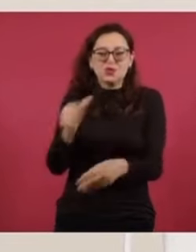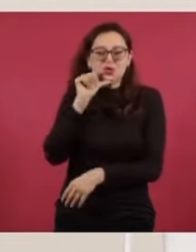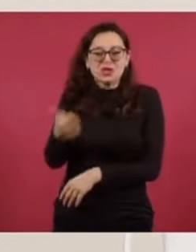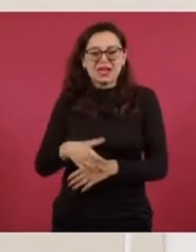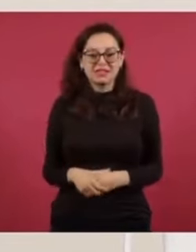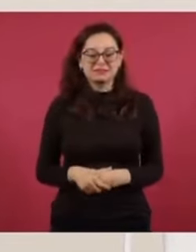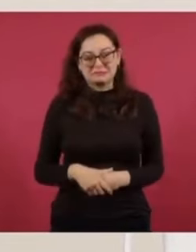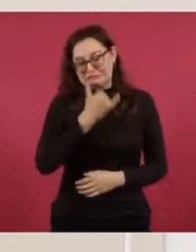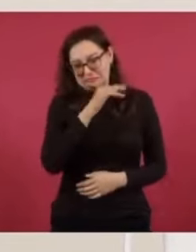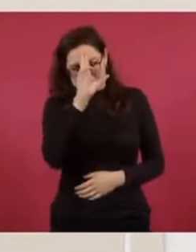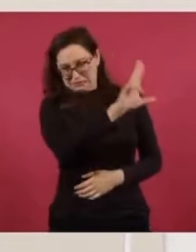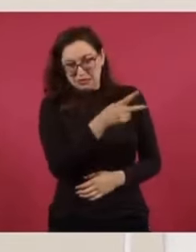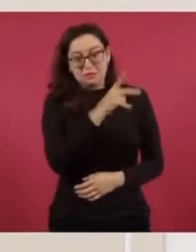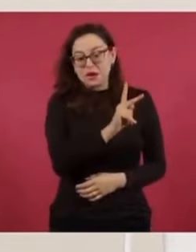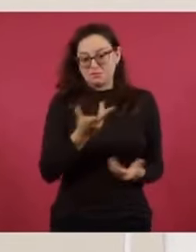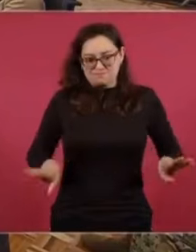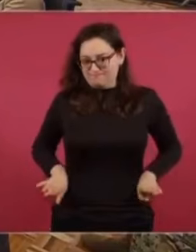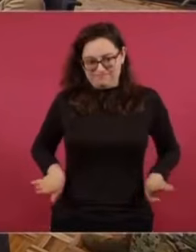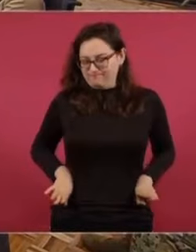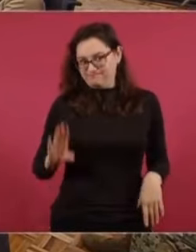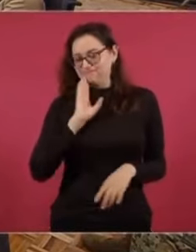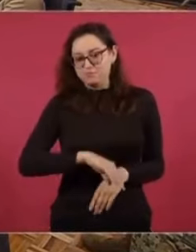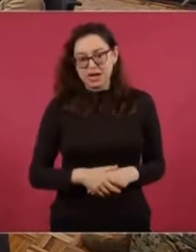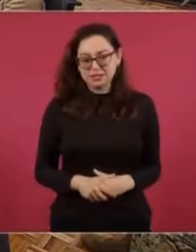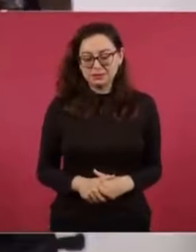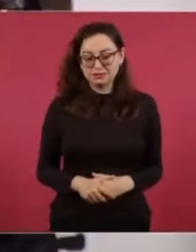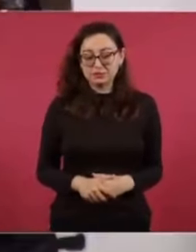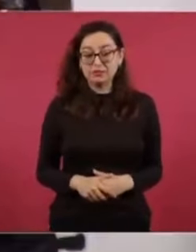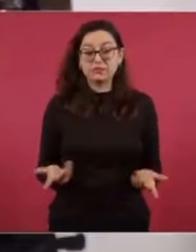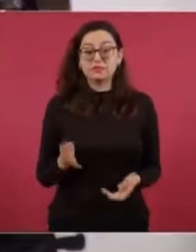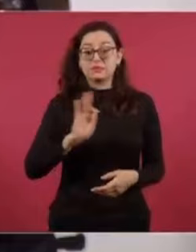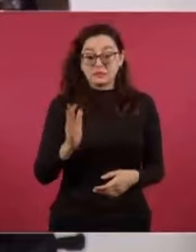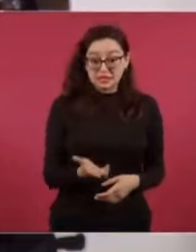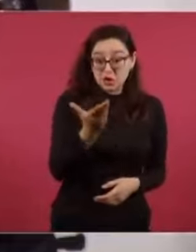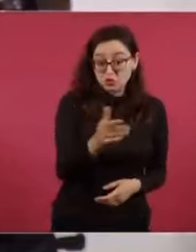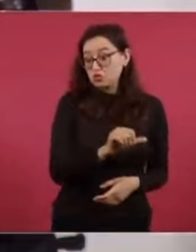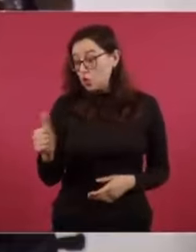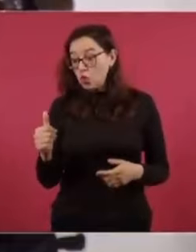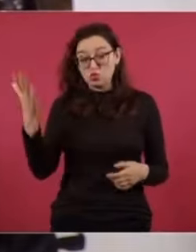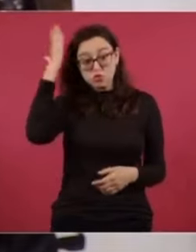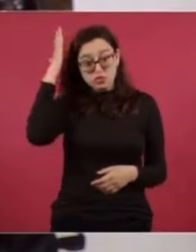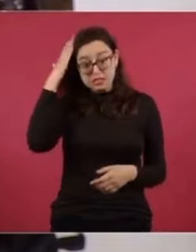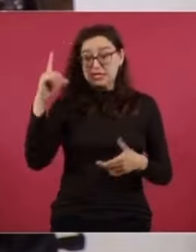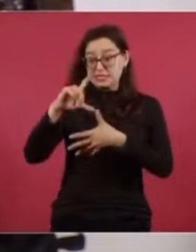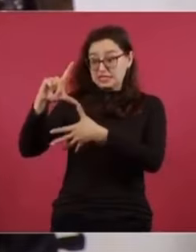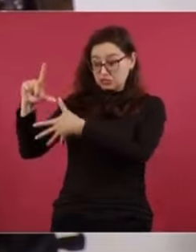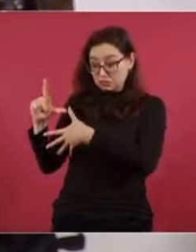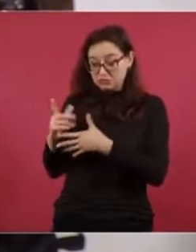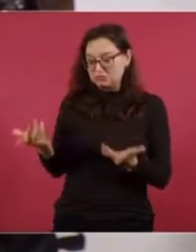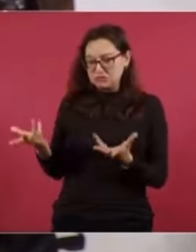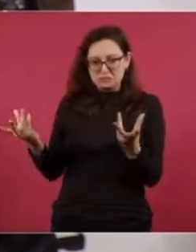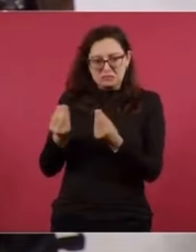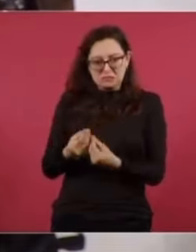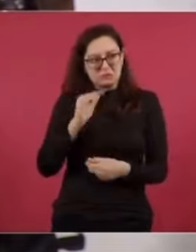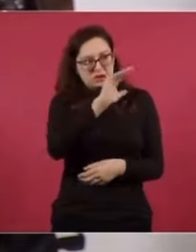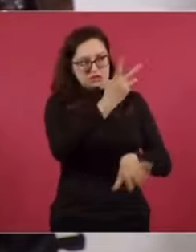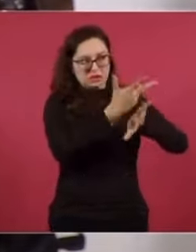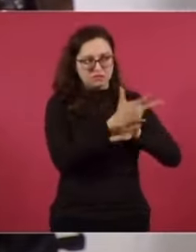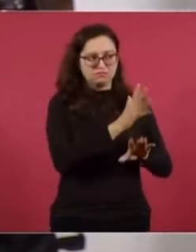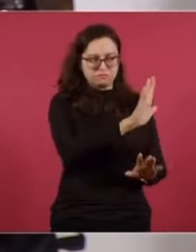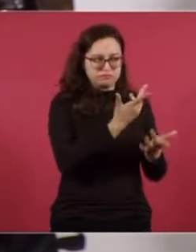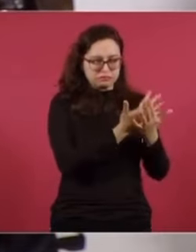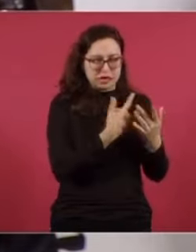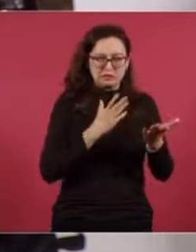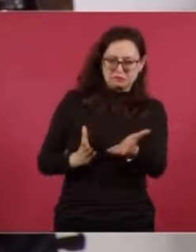Es una imprudencia. ¿Usted estaría dispuesto, no sé, con algunos otros líderes latinoamericanos progresistas como con que habló ayer, de entablar alguna negociación con Estados Unidos para evitar